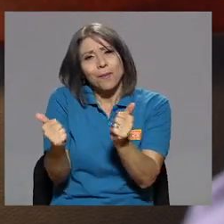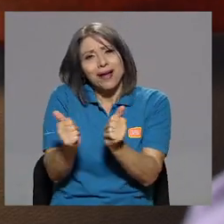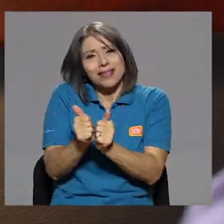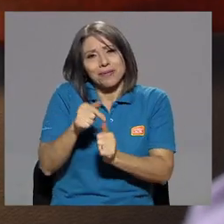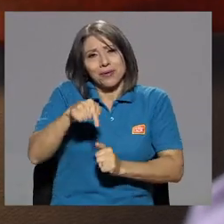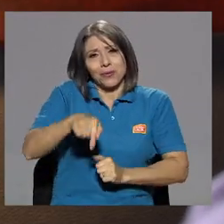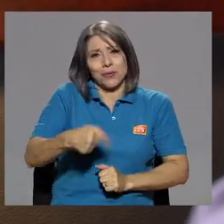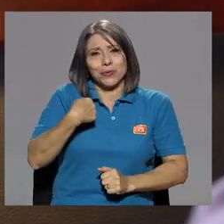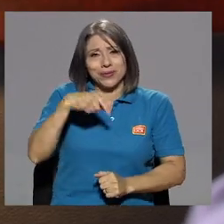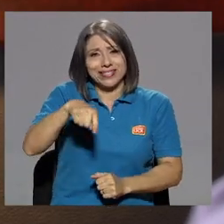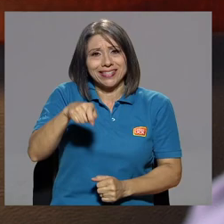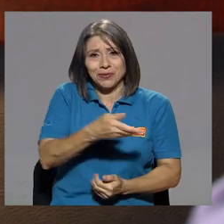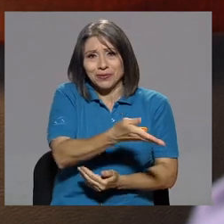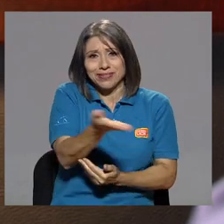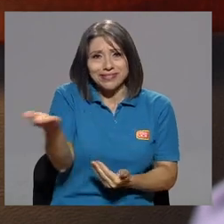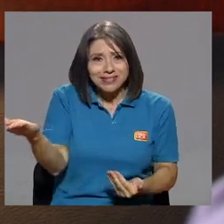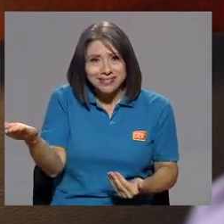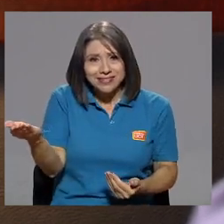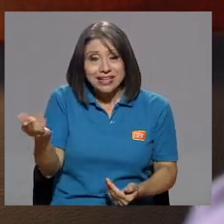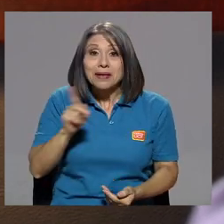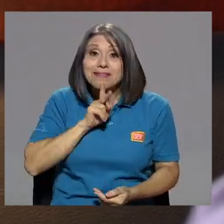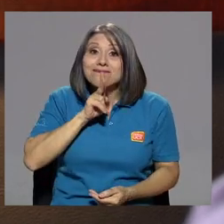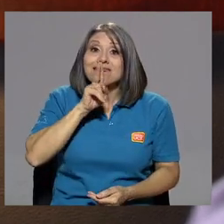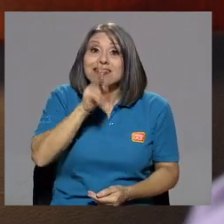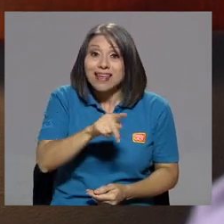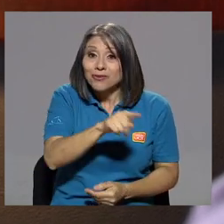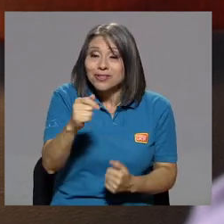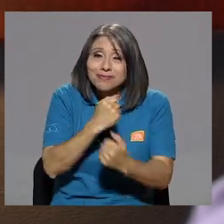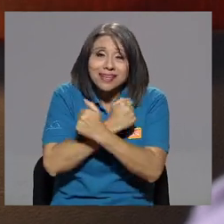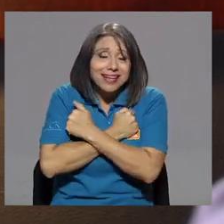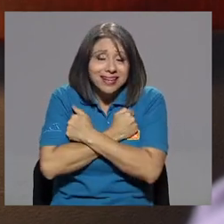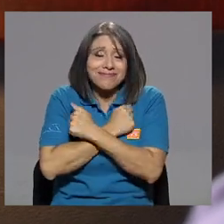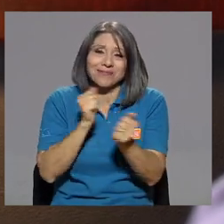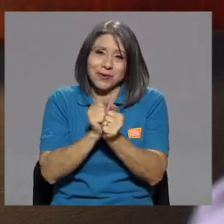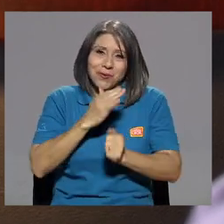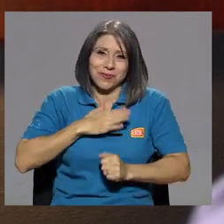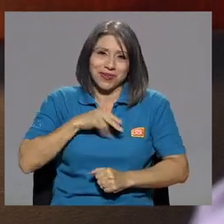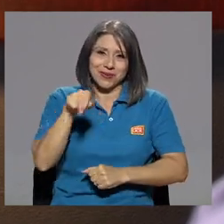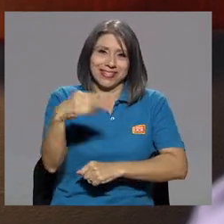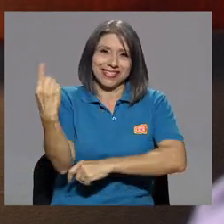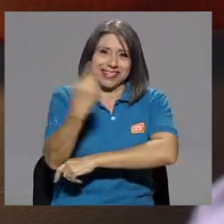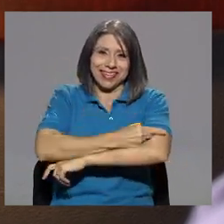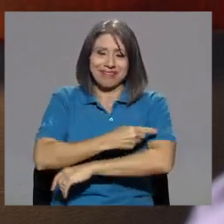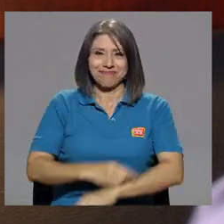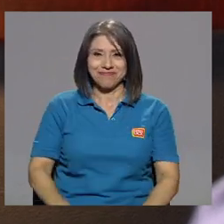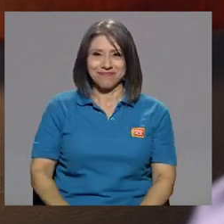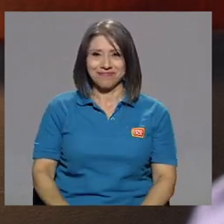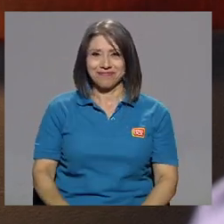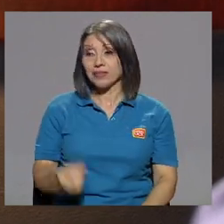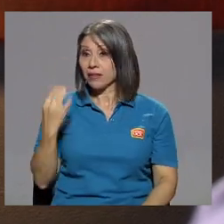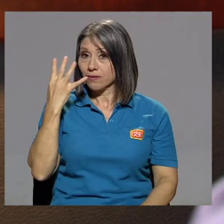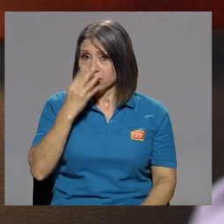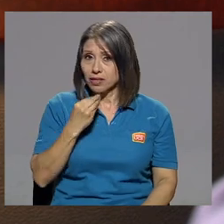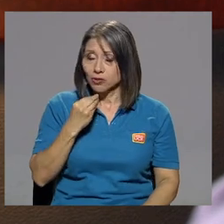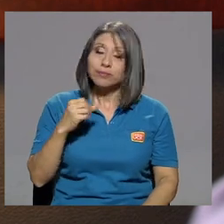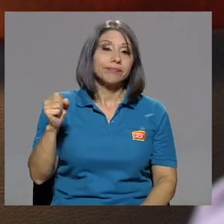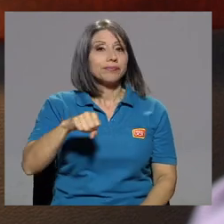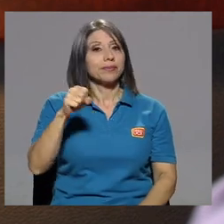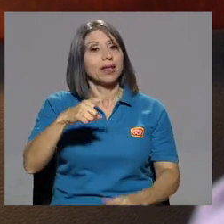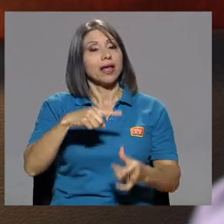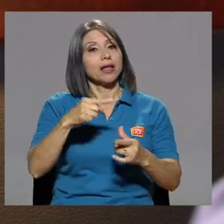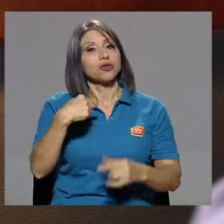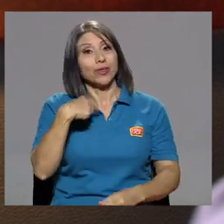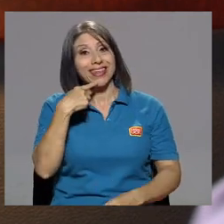porque sí los voy a necesitar. Y los que en realidad me quieren estuvieron conmigo ese día. Qué bonito. Sí. Y entonces yo dije,